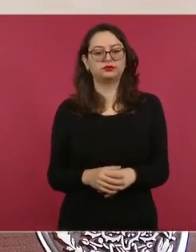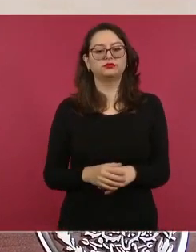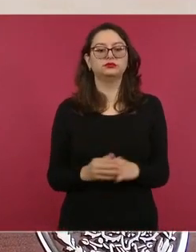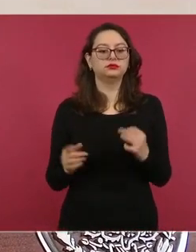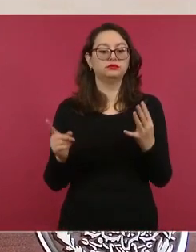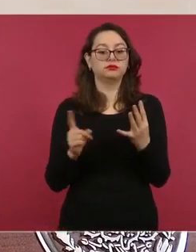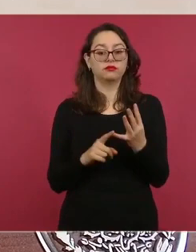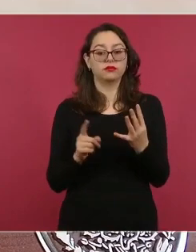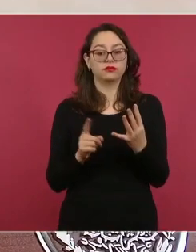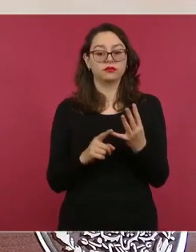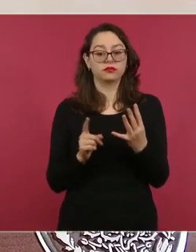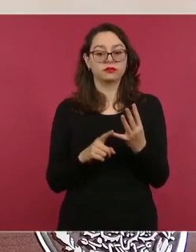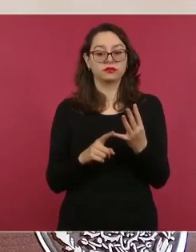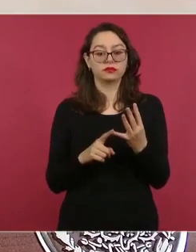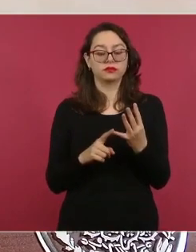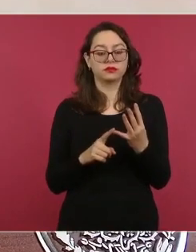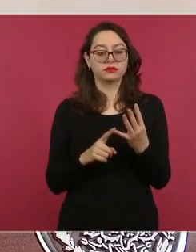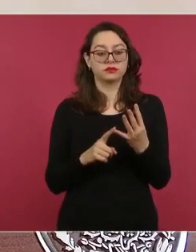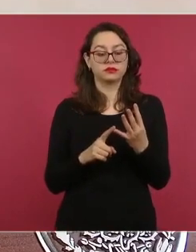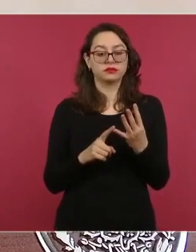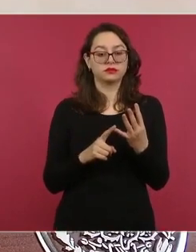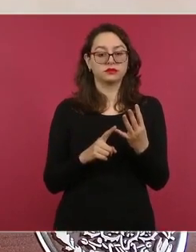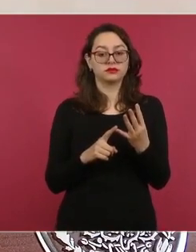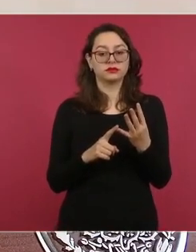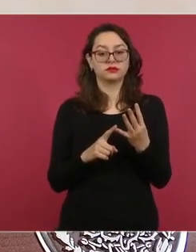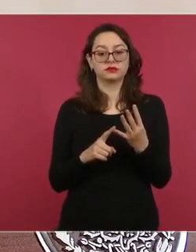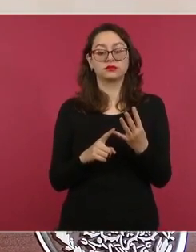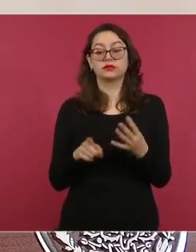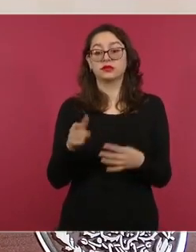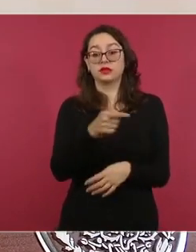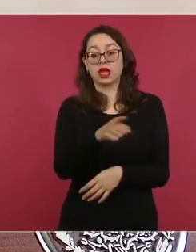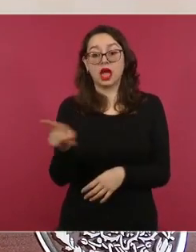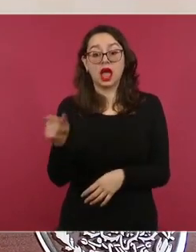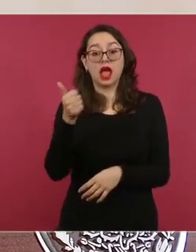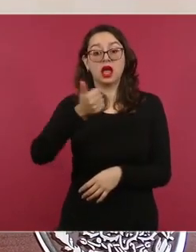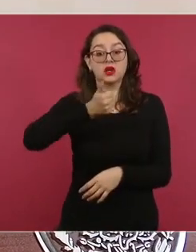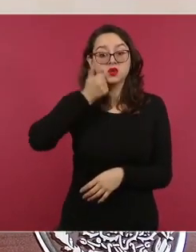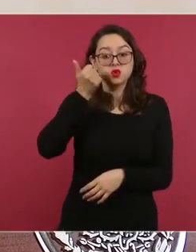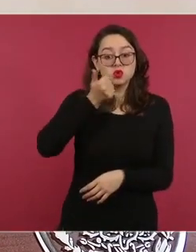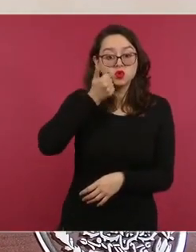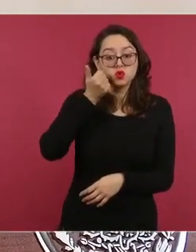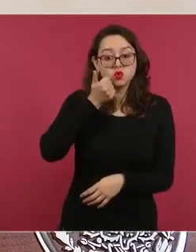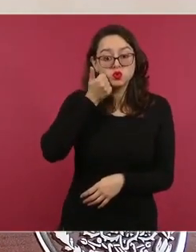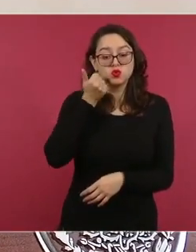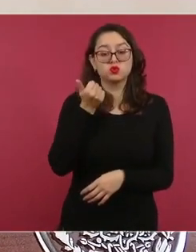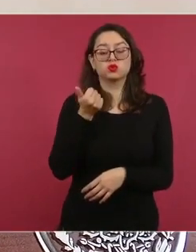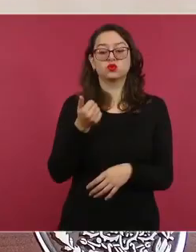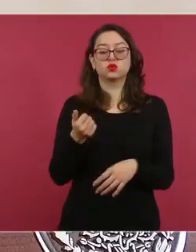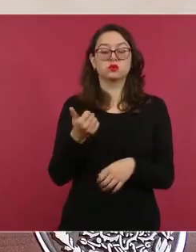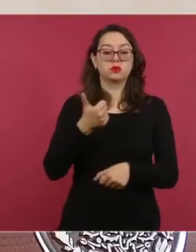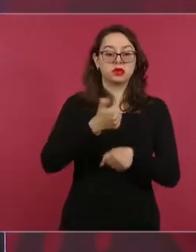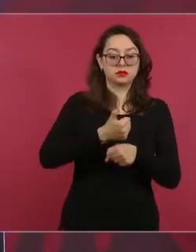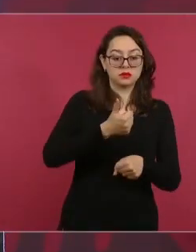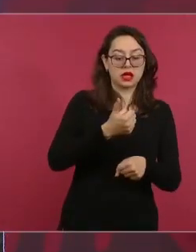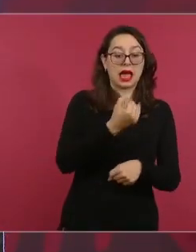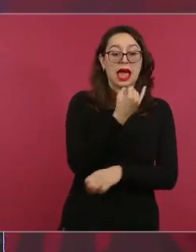aumentará al doble el número de becas para estudiantes de nivel básico,